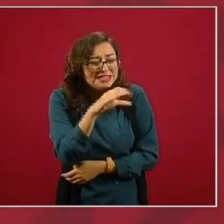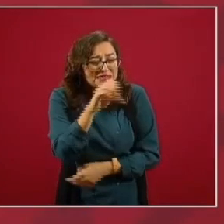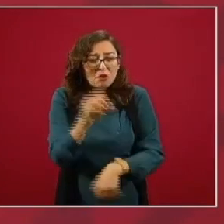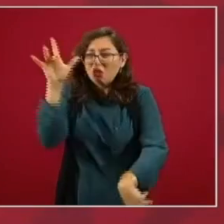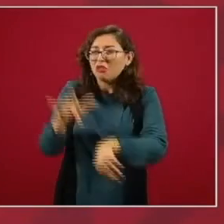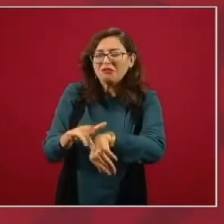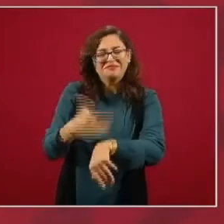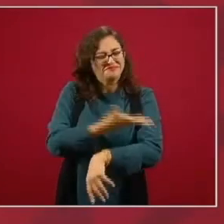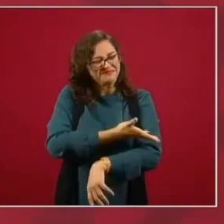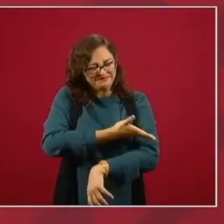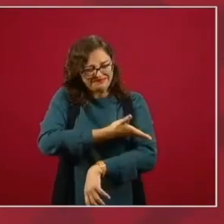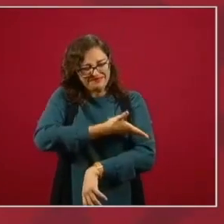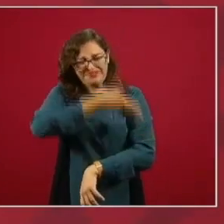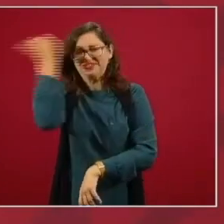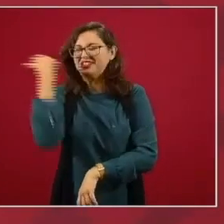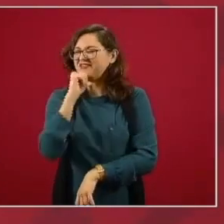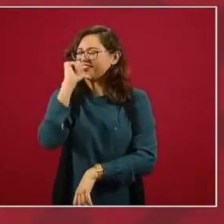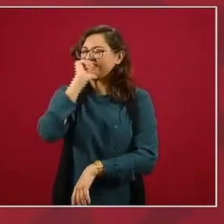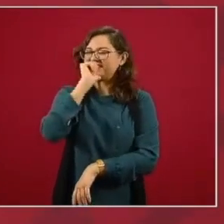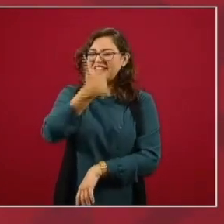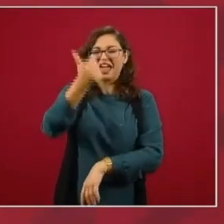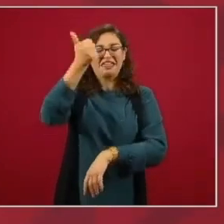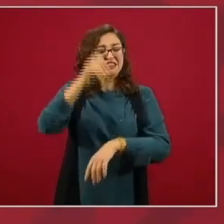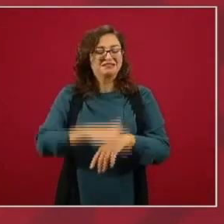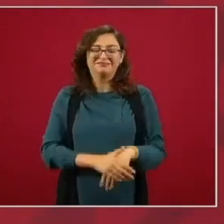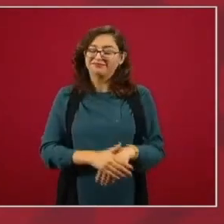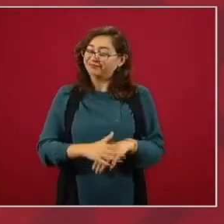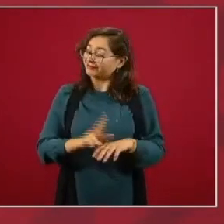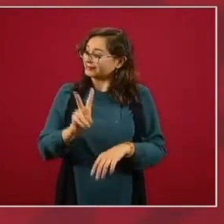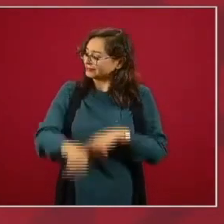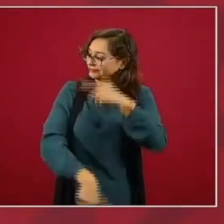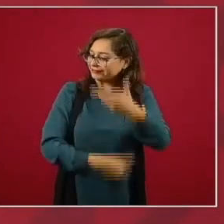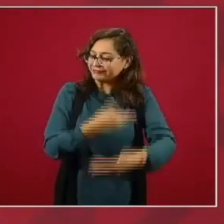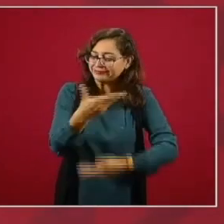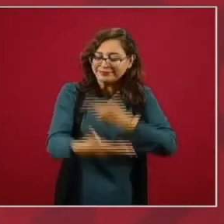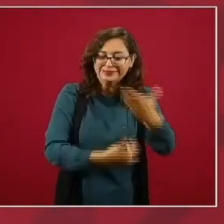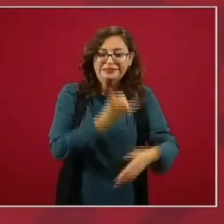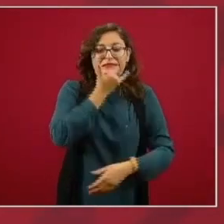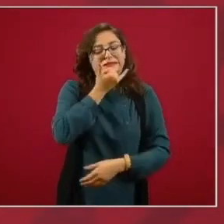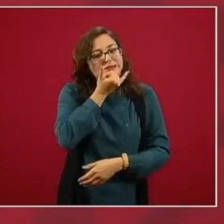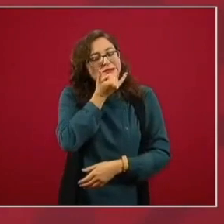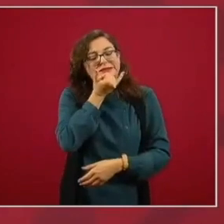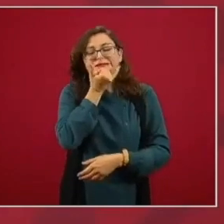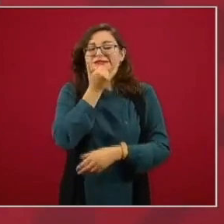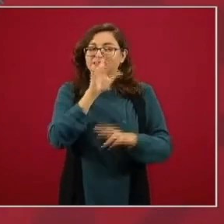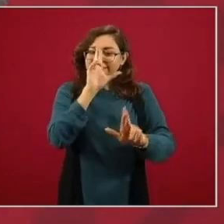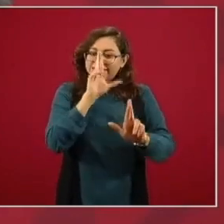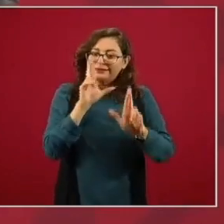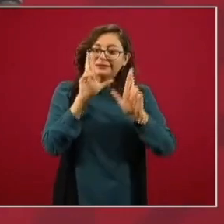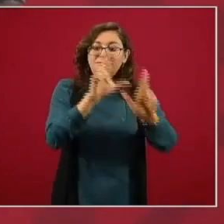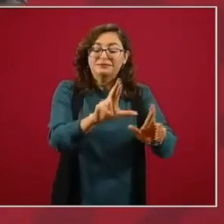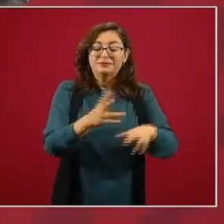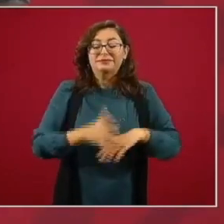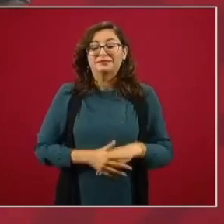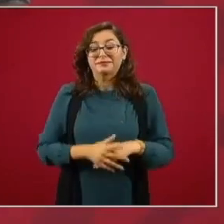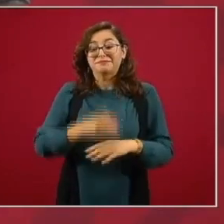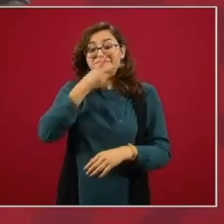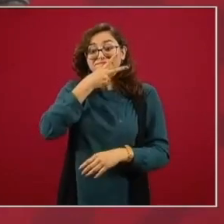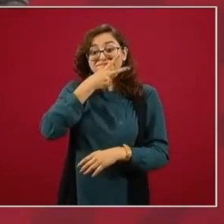porque también esa es otra cuestión con todo respeto siempre se piensa que la ignorancia